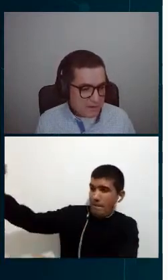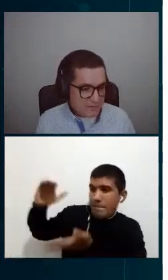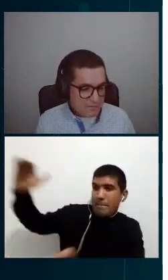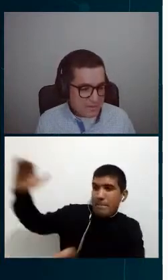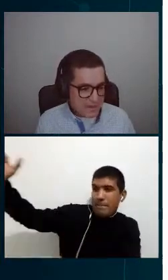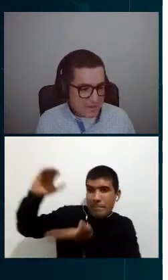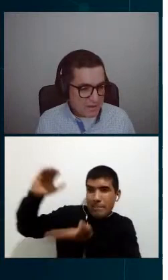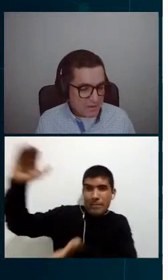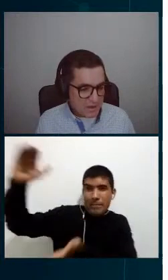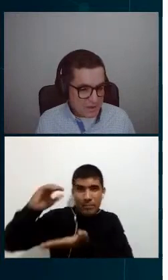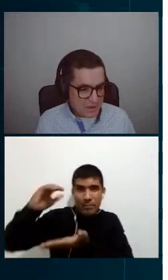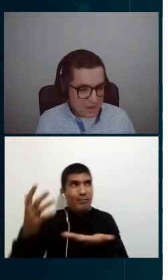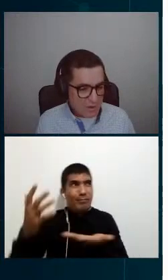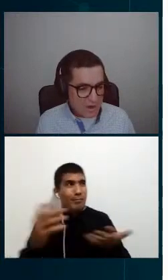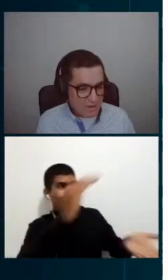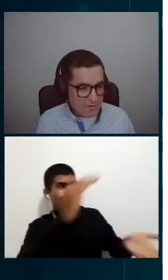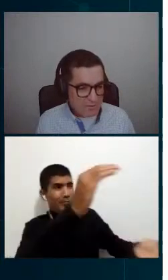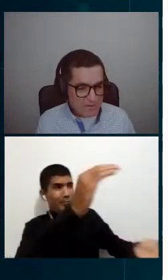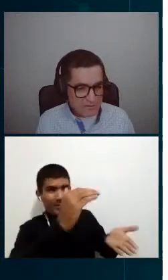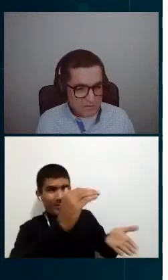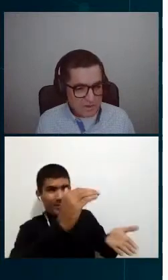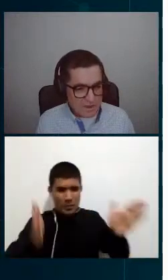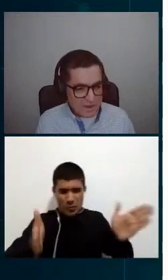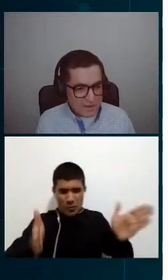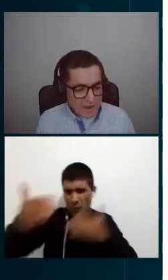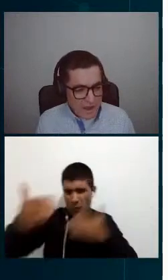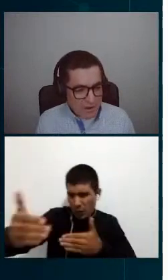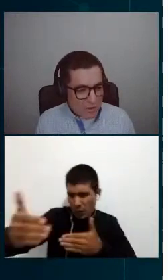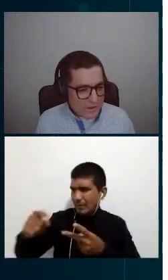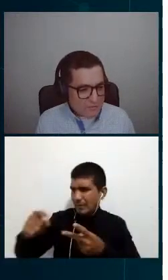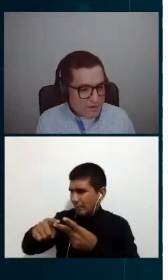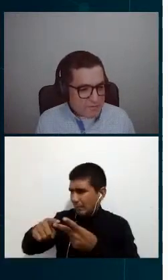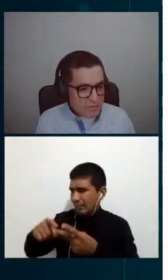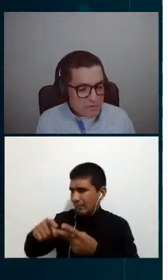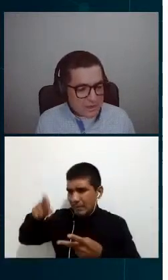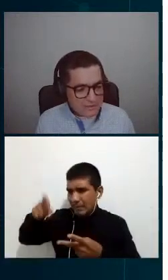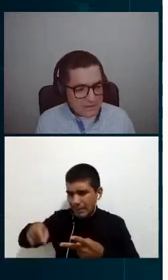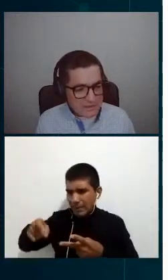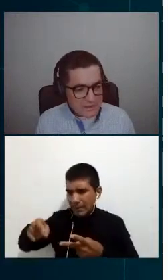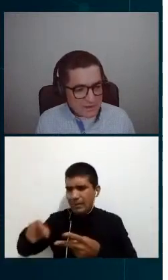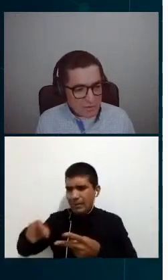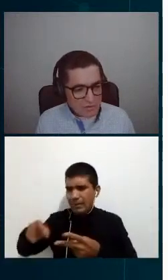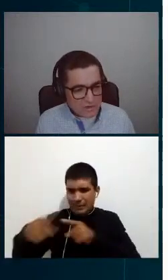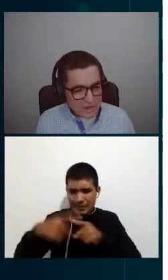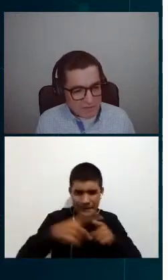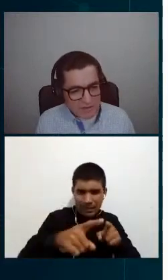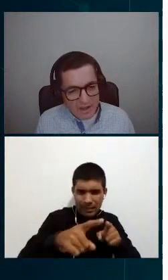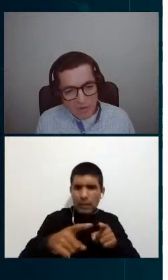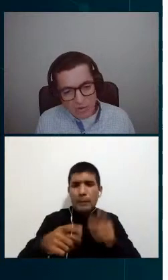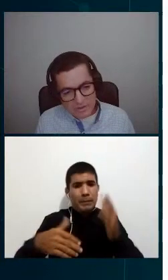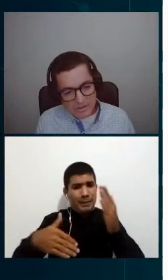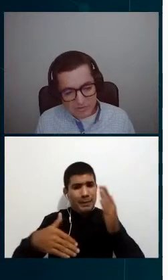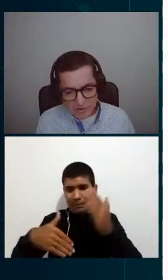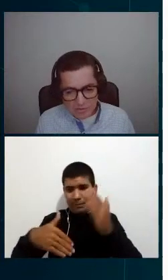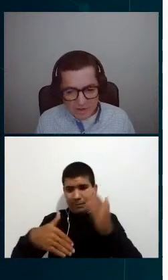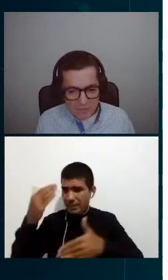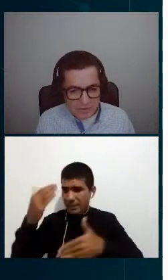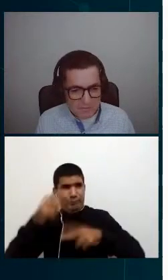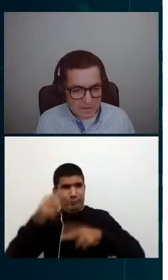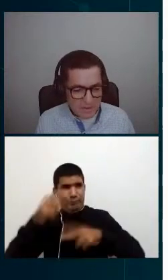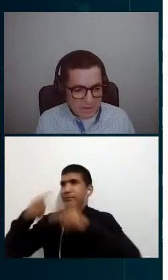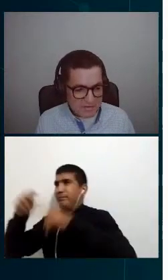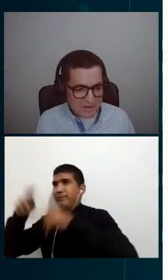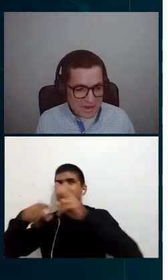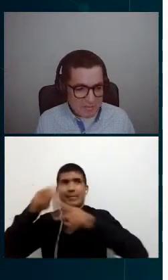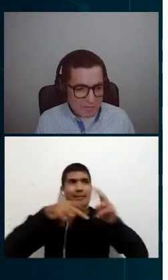octubre para terminar con la implementación. Algo que fue importante considerar fue la coordinación de los